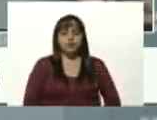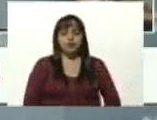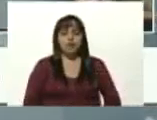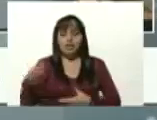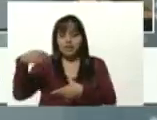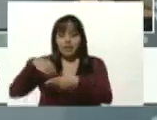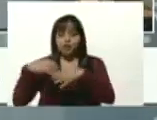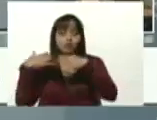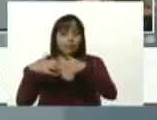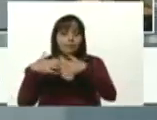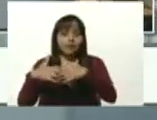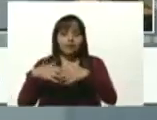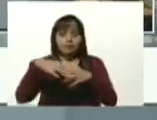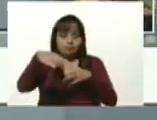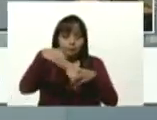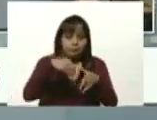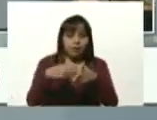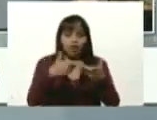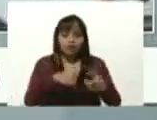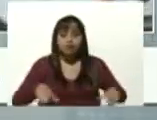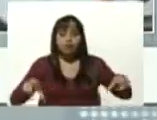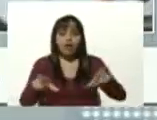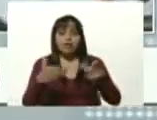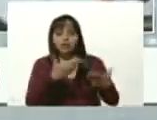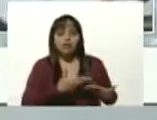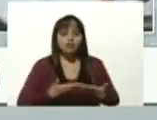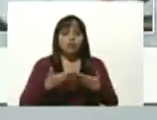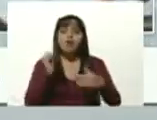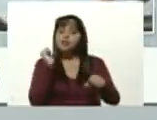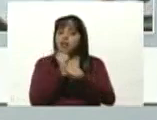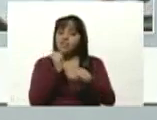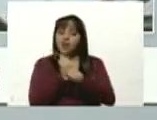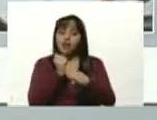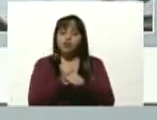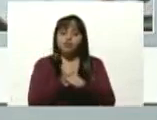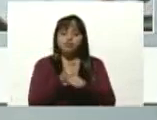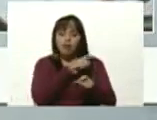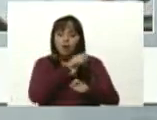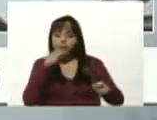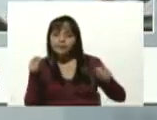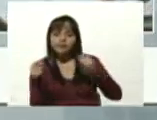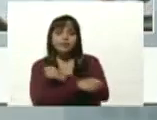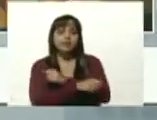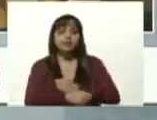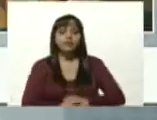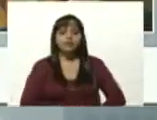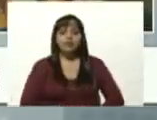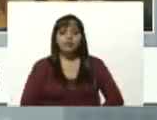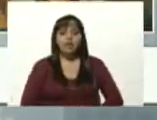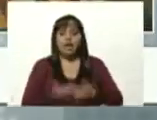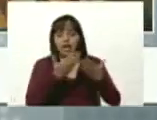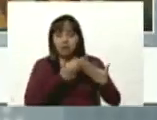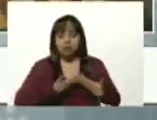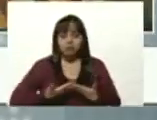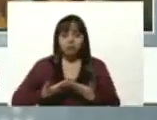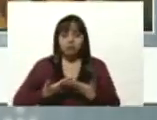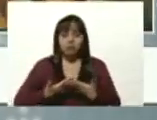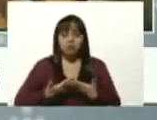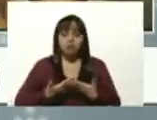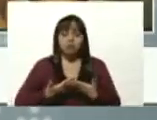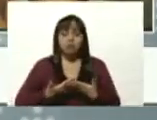los trabajadores entonces se están convirtiendo en una clase obrera científica